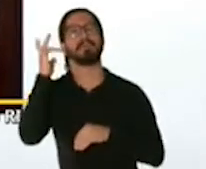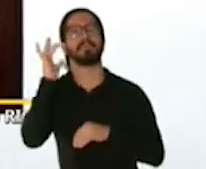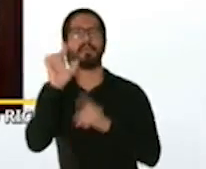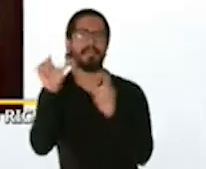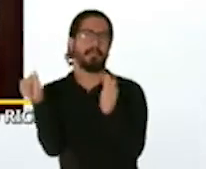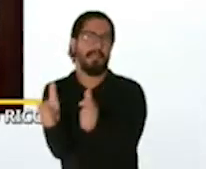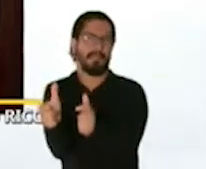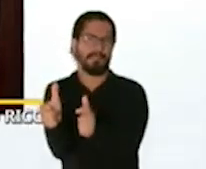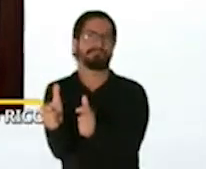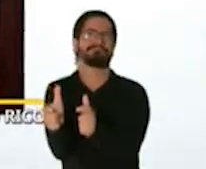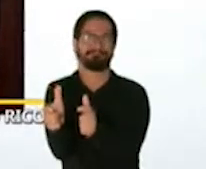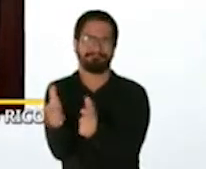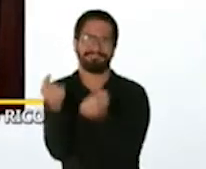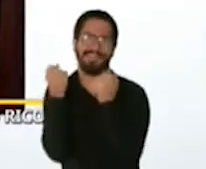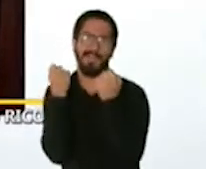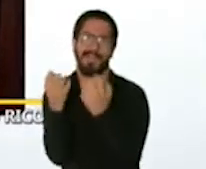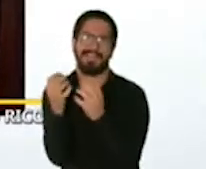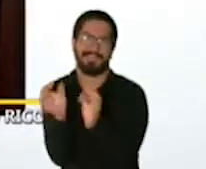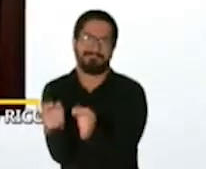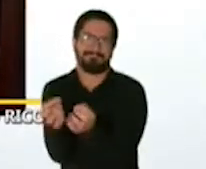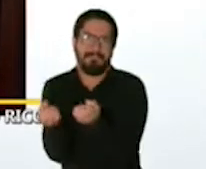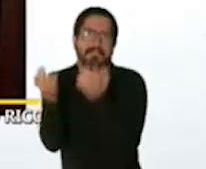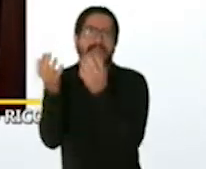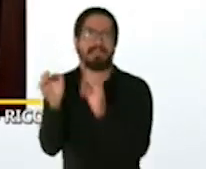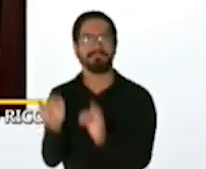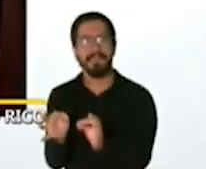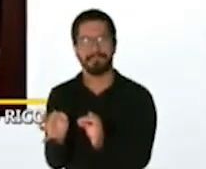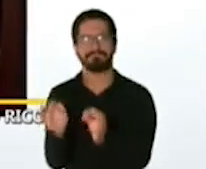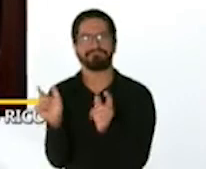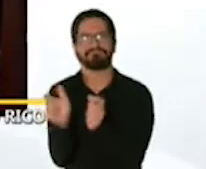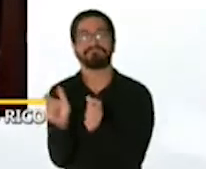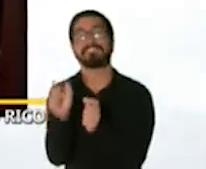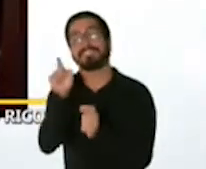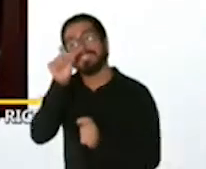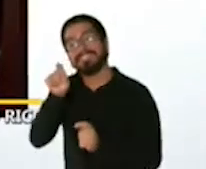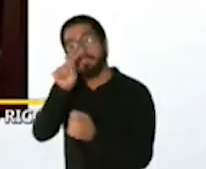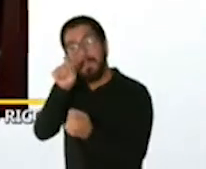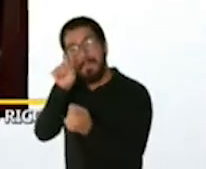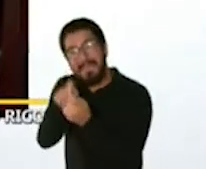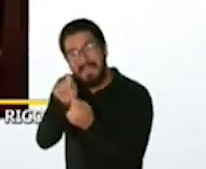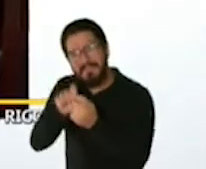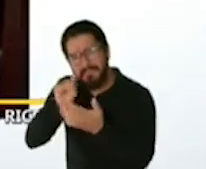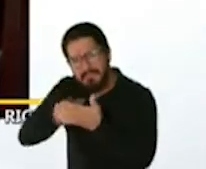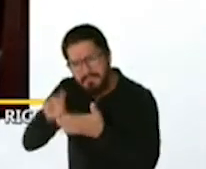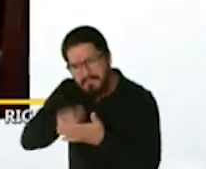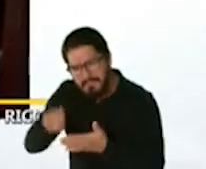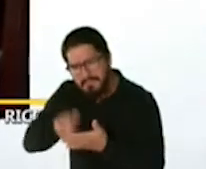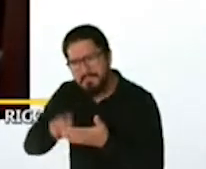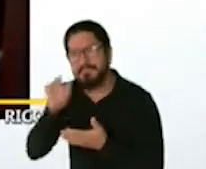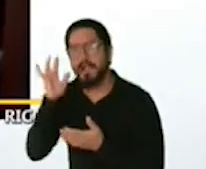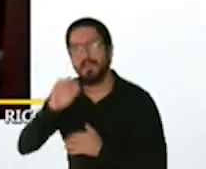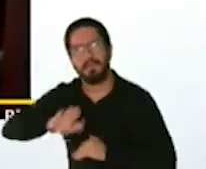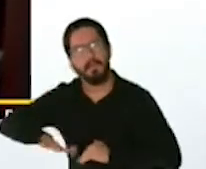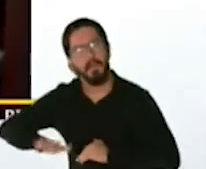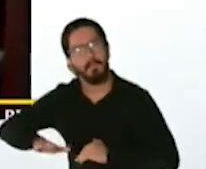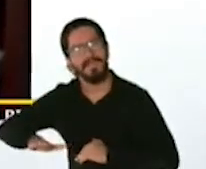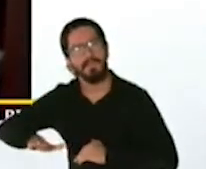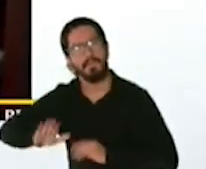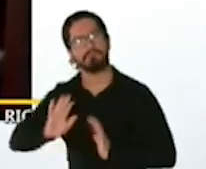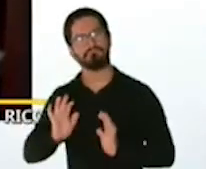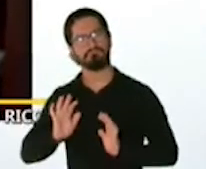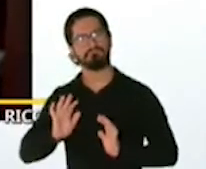pacientes y hay que hacer estudios más específicos pues a una población menor y